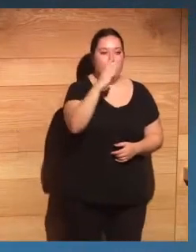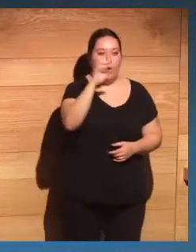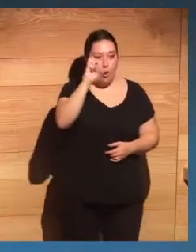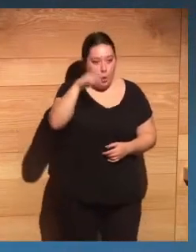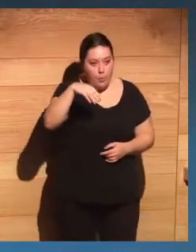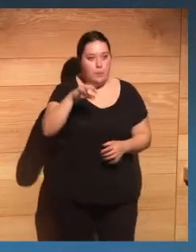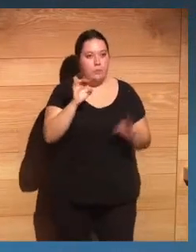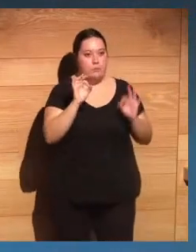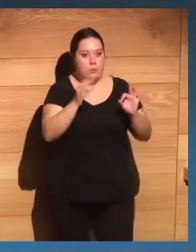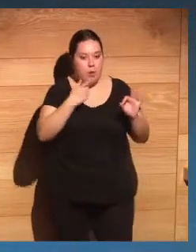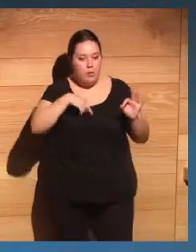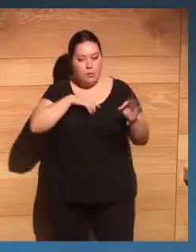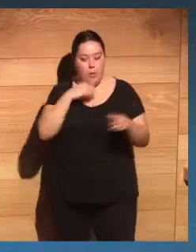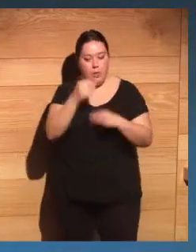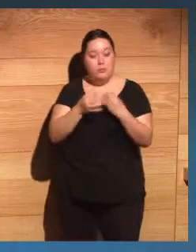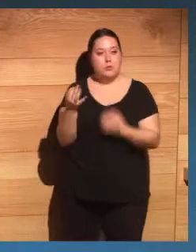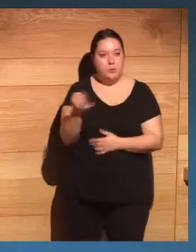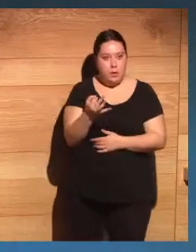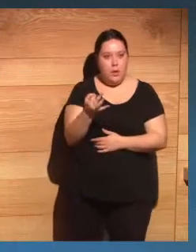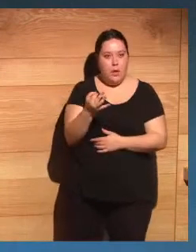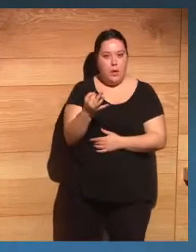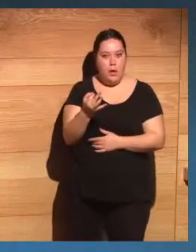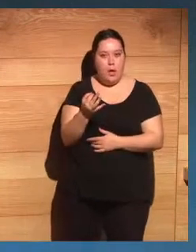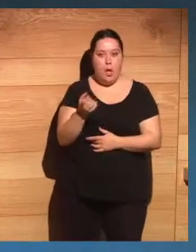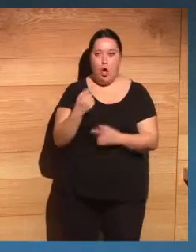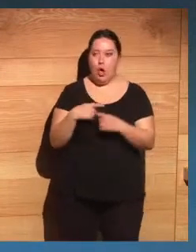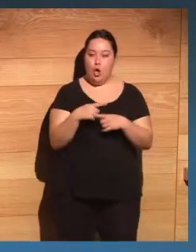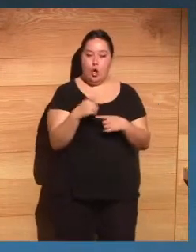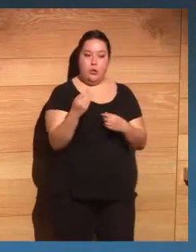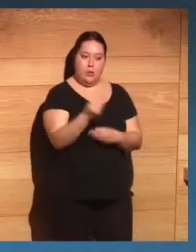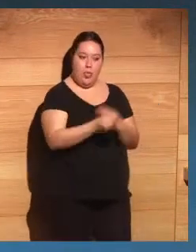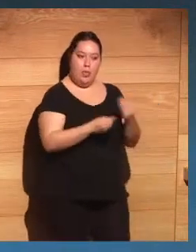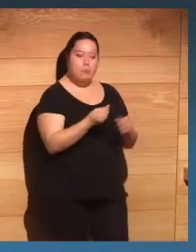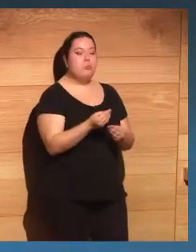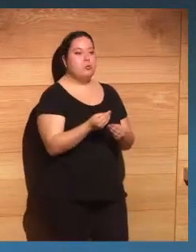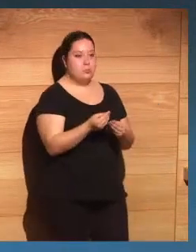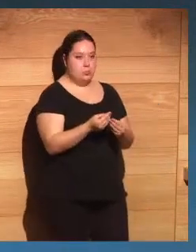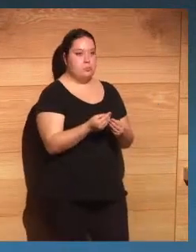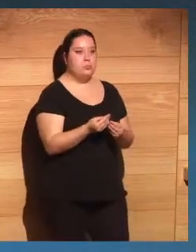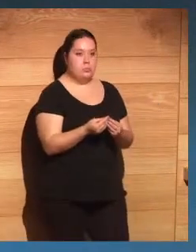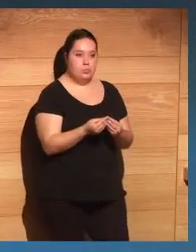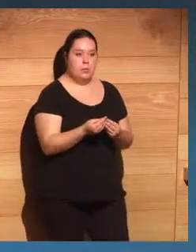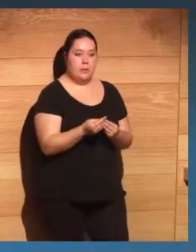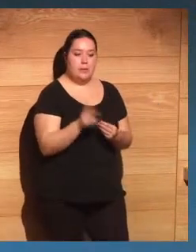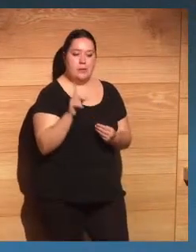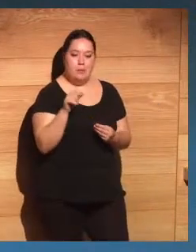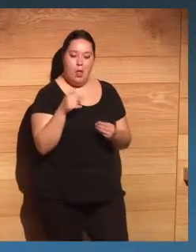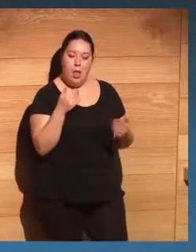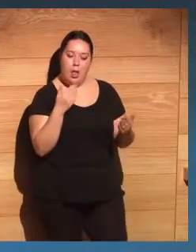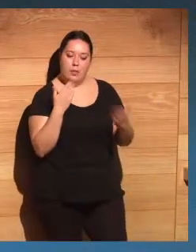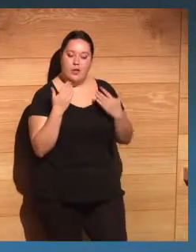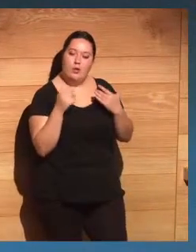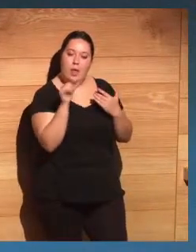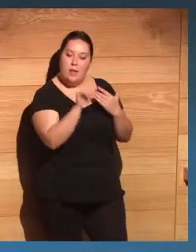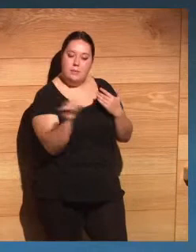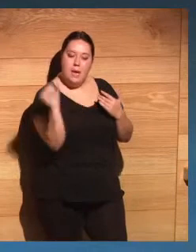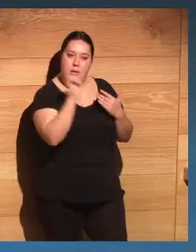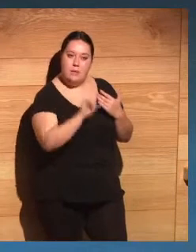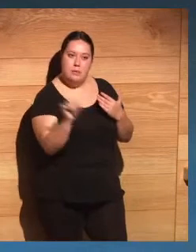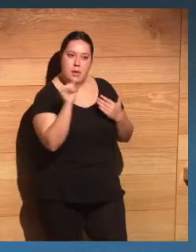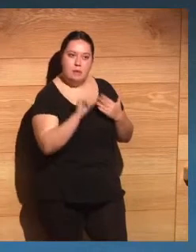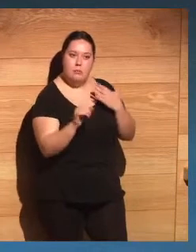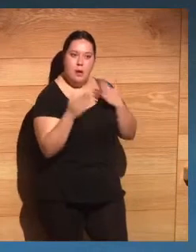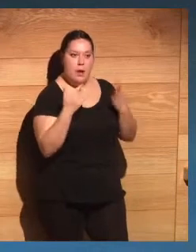ver qué es lo que hacemos, toda la actividad que vamos desarrollando en medios, tenemos incluso una tertulia semanal en